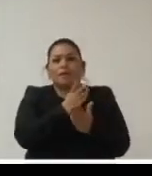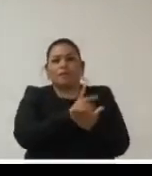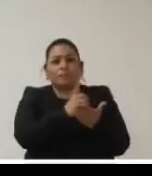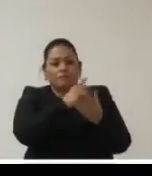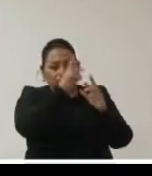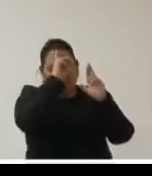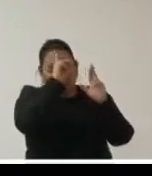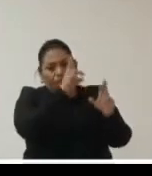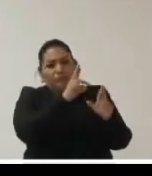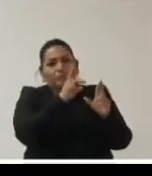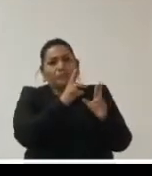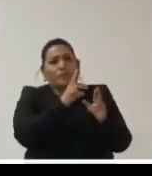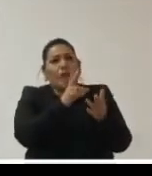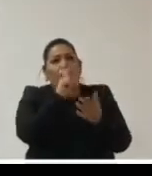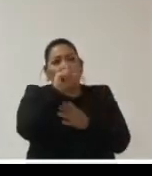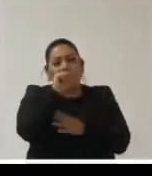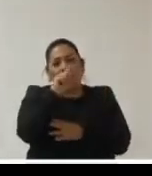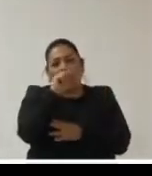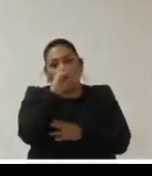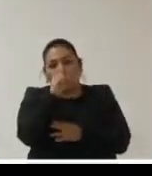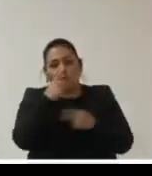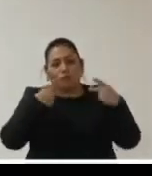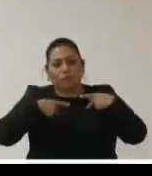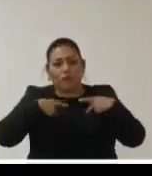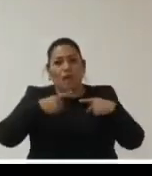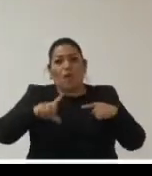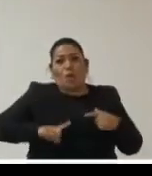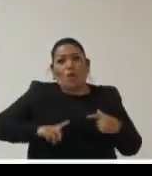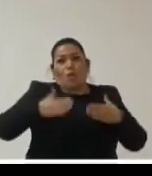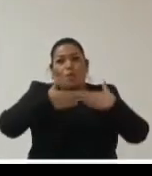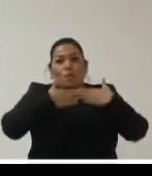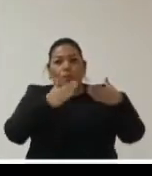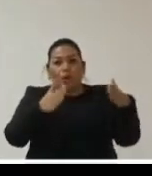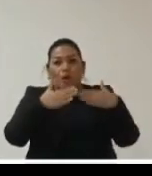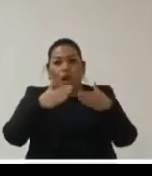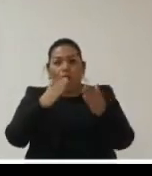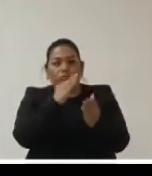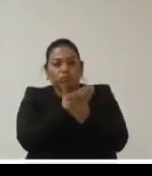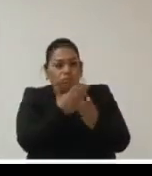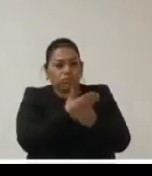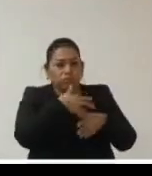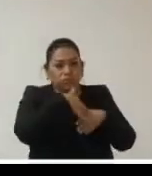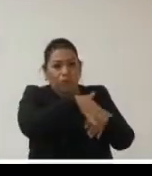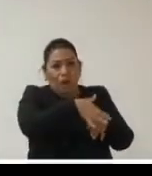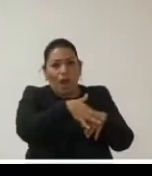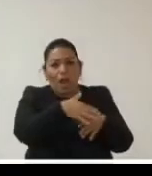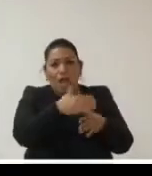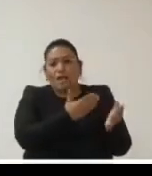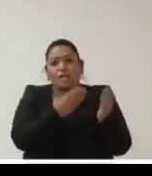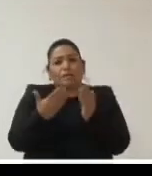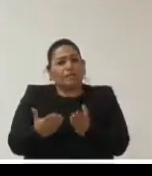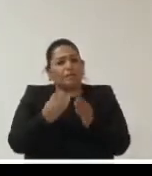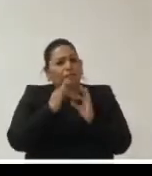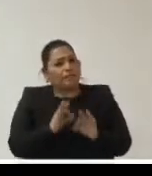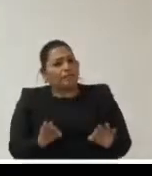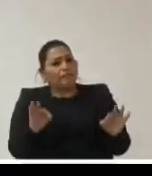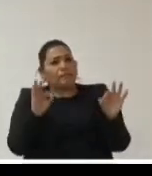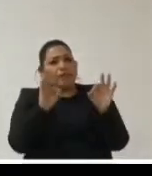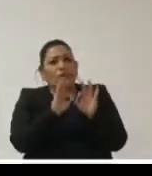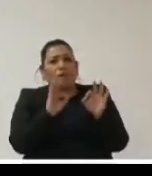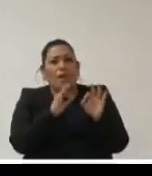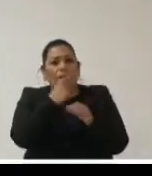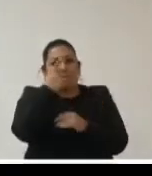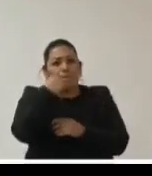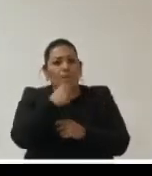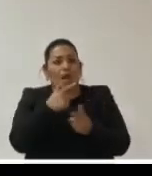la protección de los datos personales el gobierno abierto y los archivos elementos indispensables para una